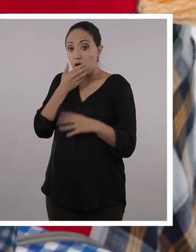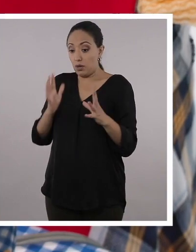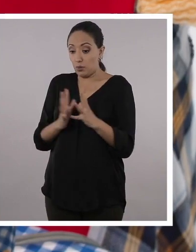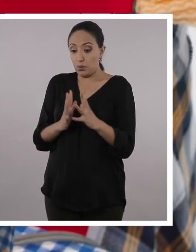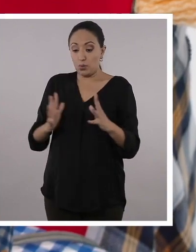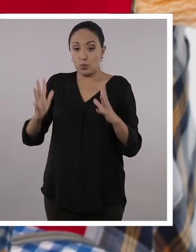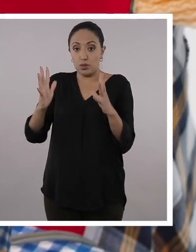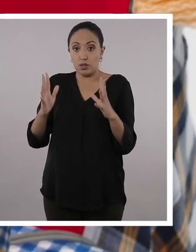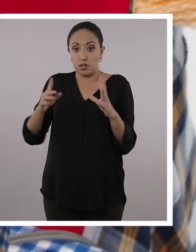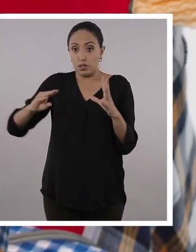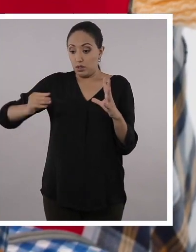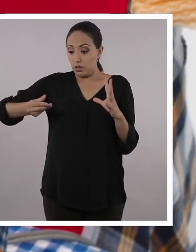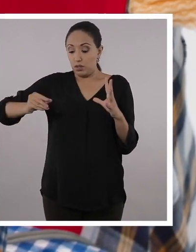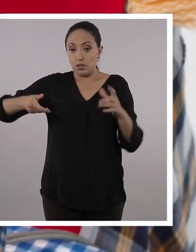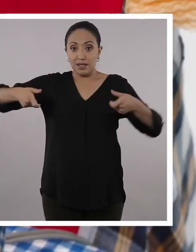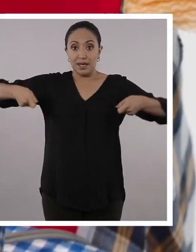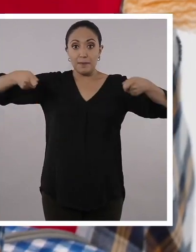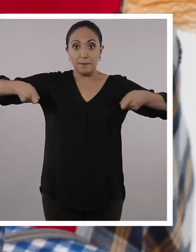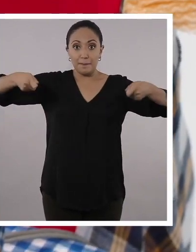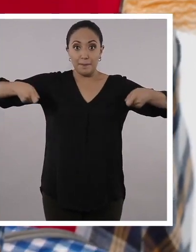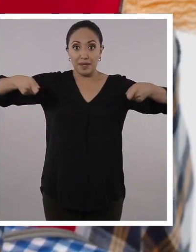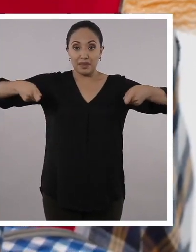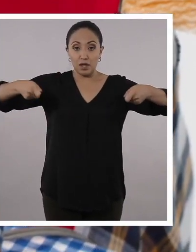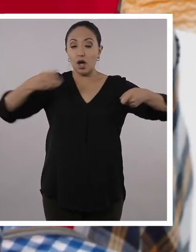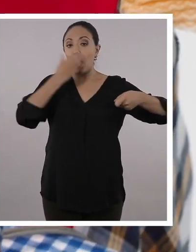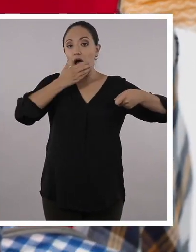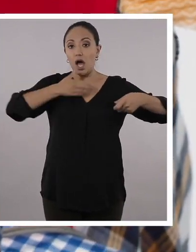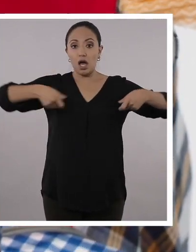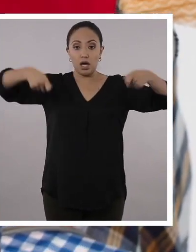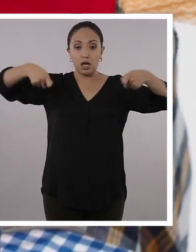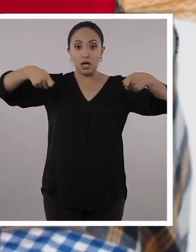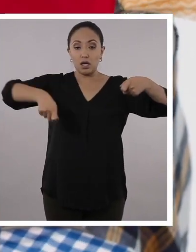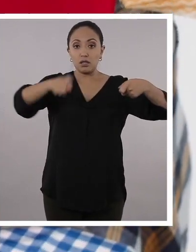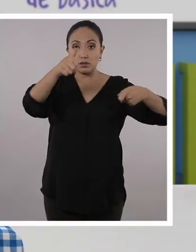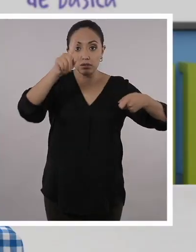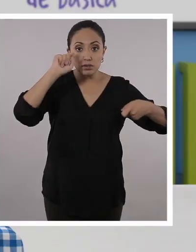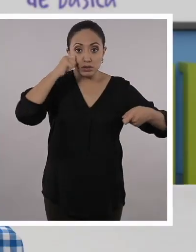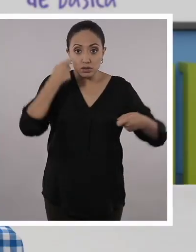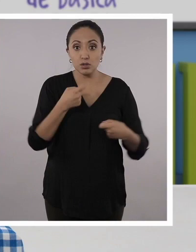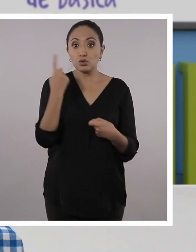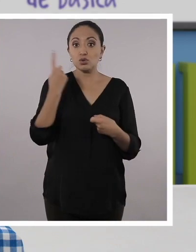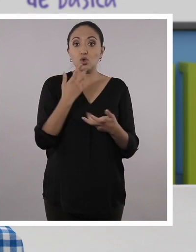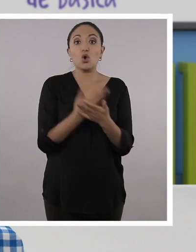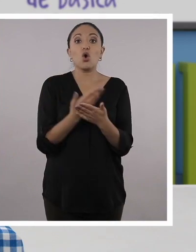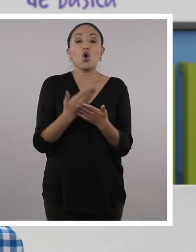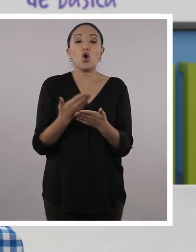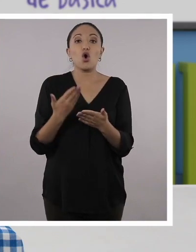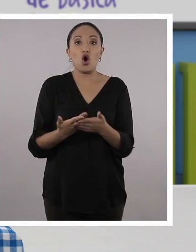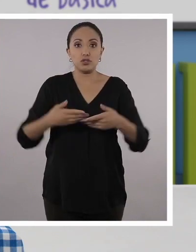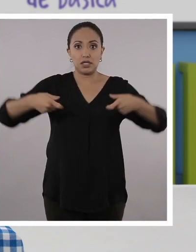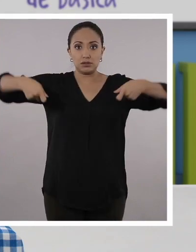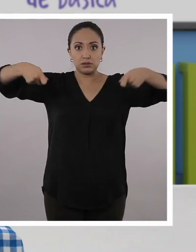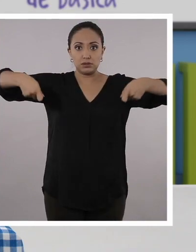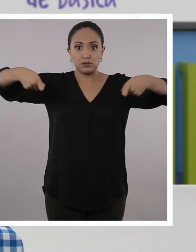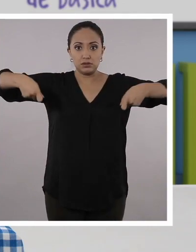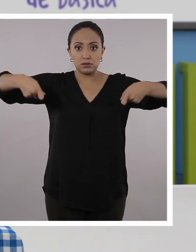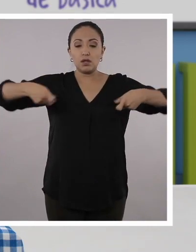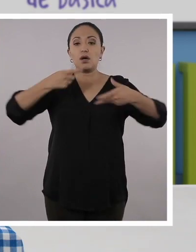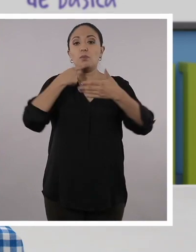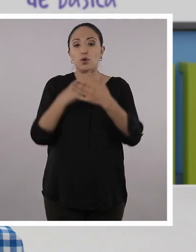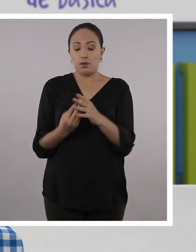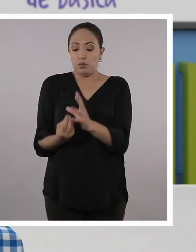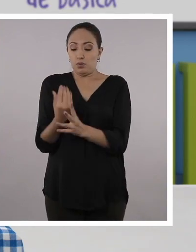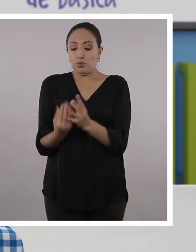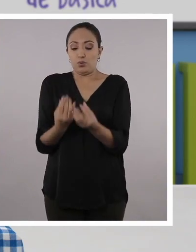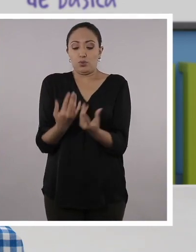pasando hacia la manija. Esto se llama conducción. Solo, chicos y chicas, recuerden, solo sucede entre metales, por